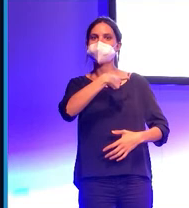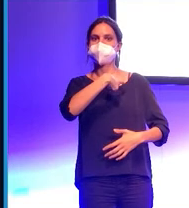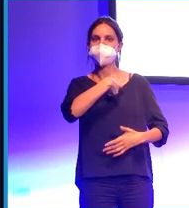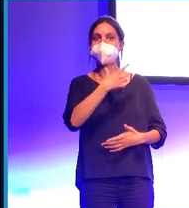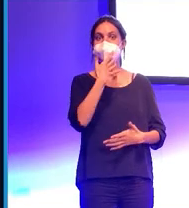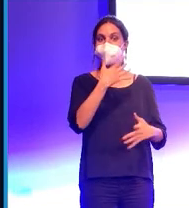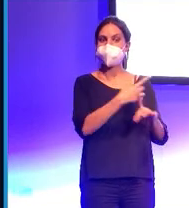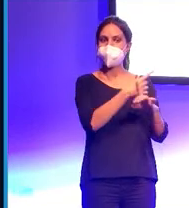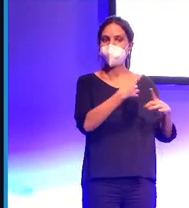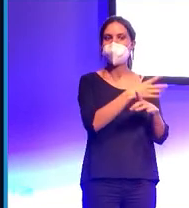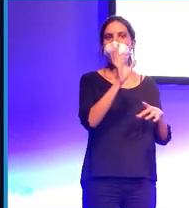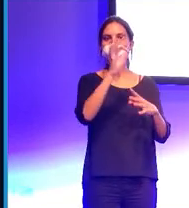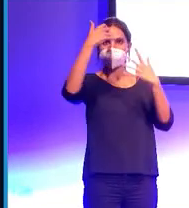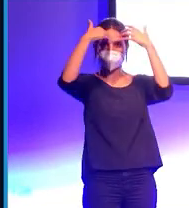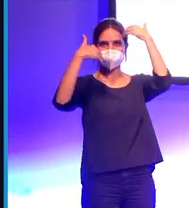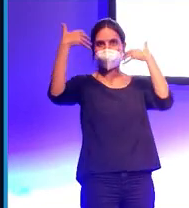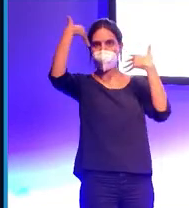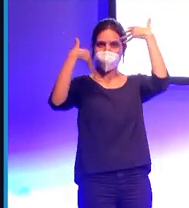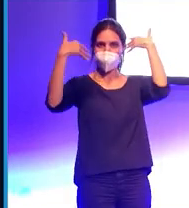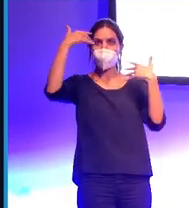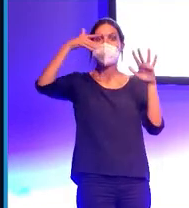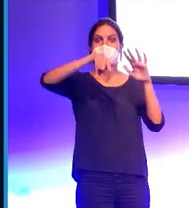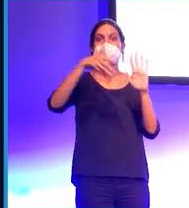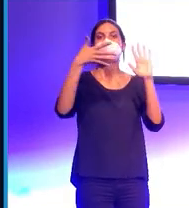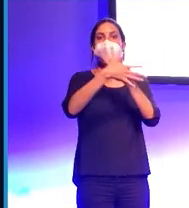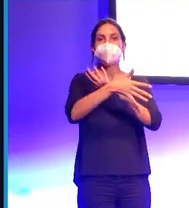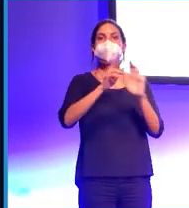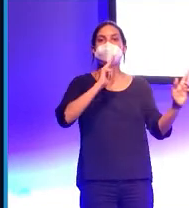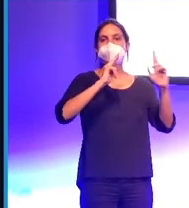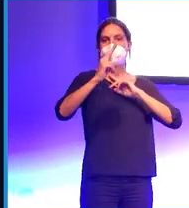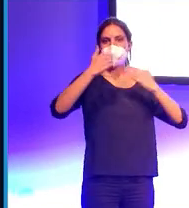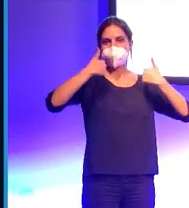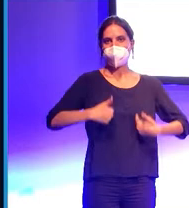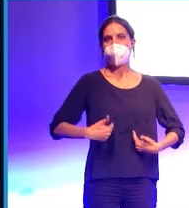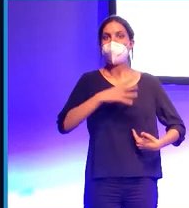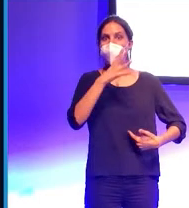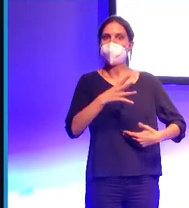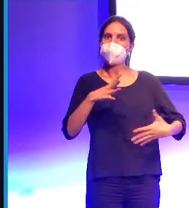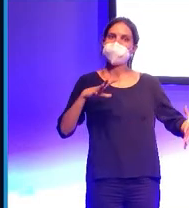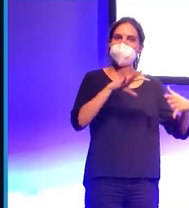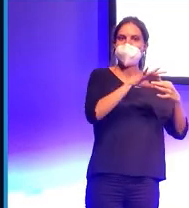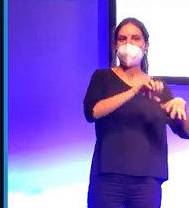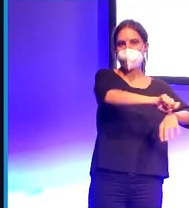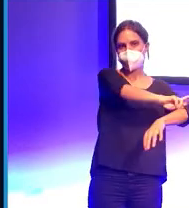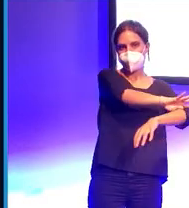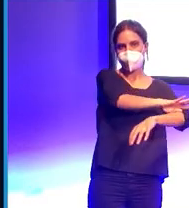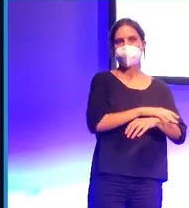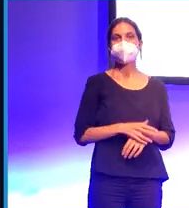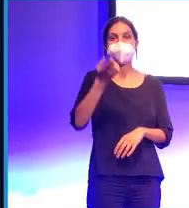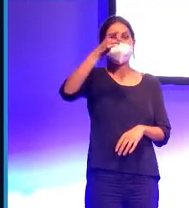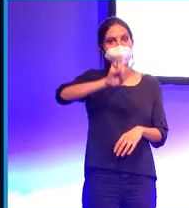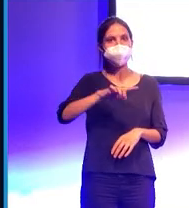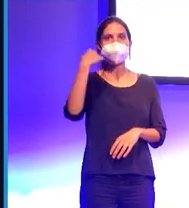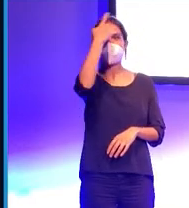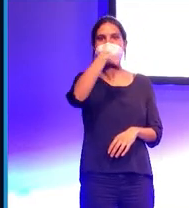corazón y os ponéis a sudar. Estos son cambios en señales fisiológicas causados por una experimentación emocional. Otra cosa que cambia es la